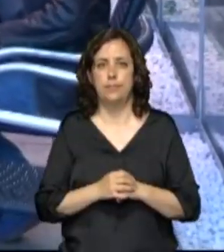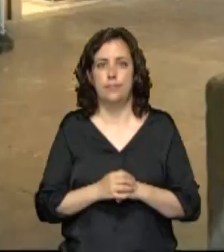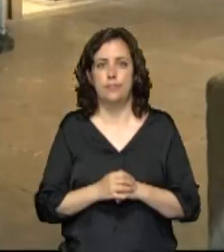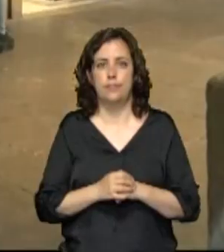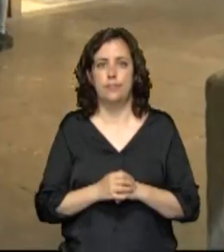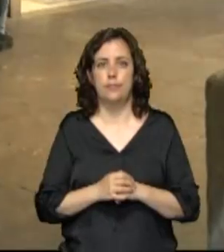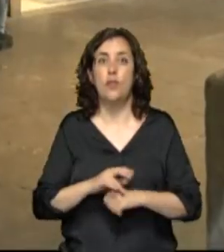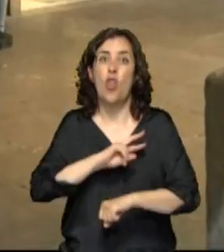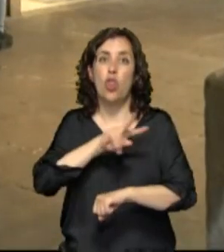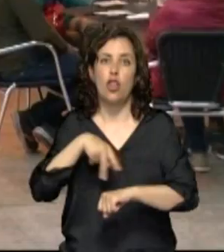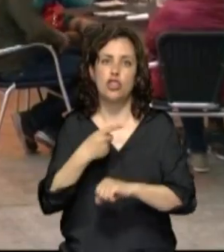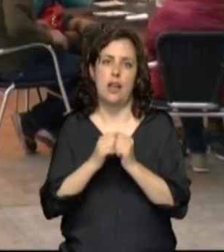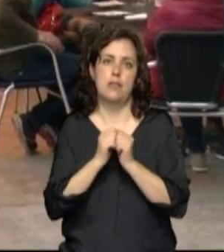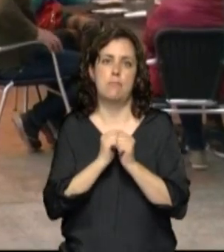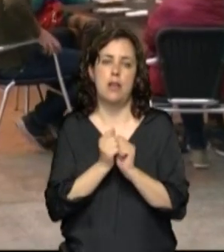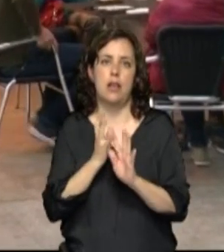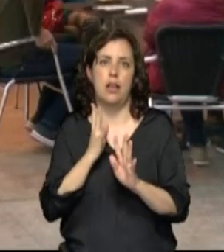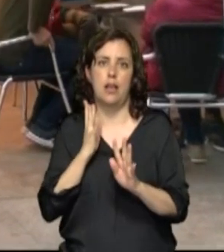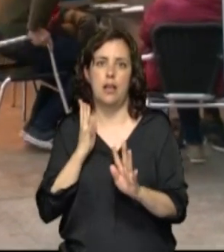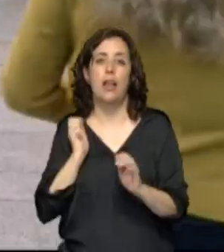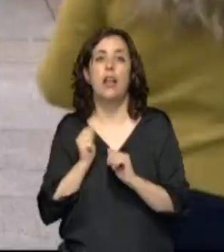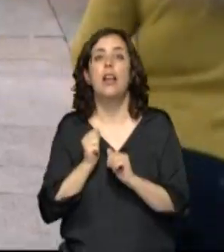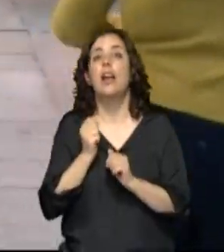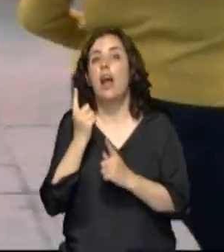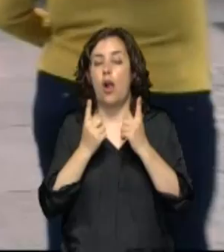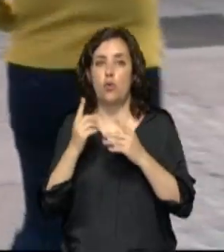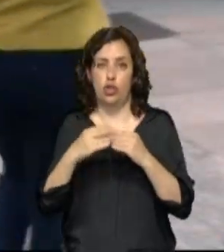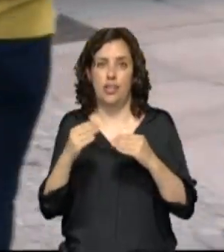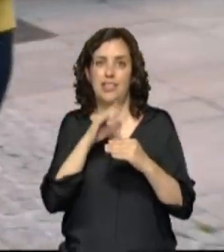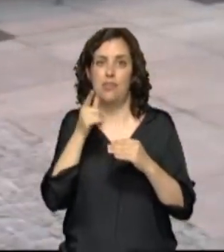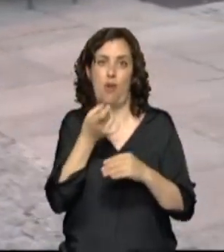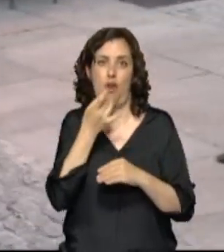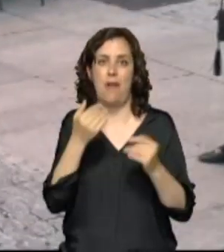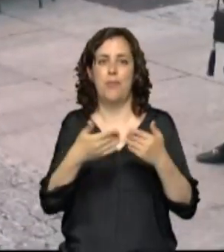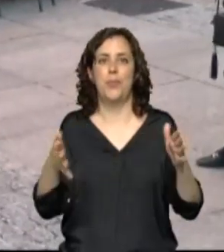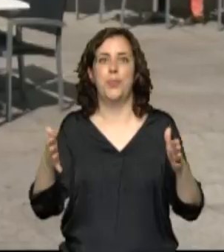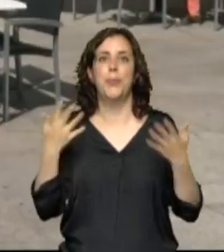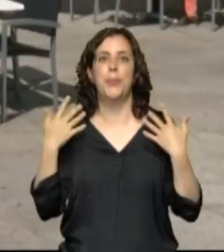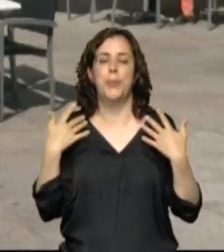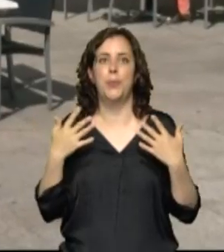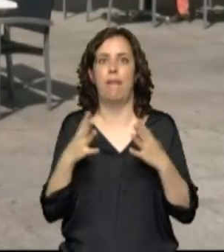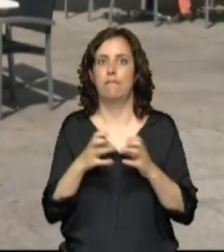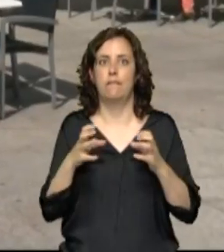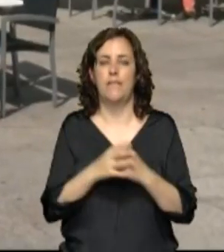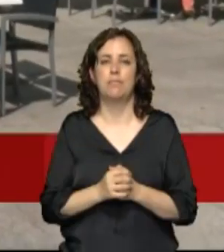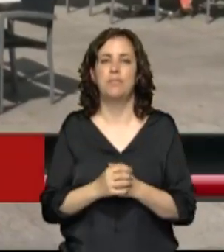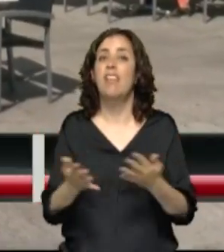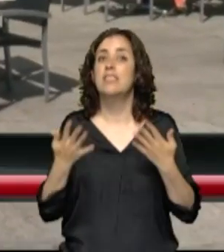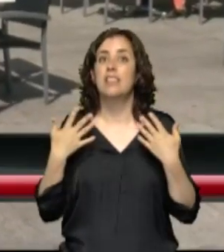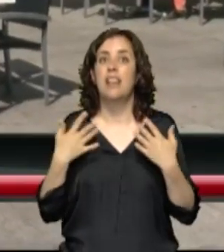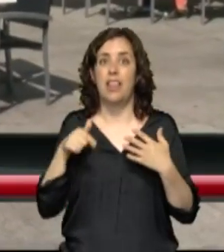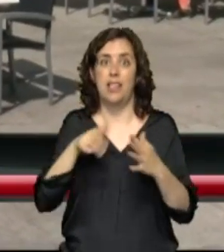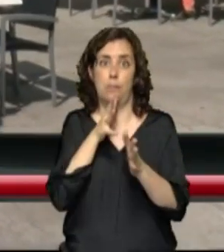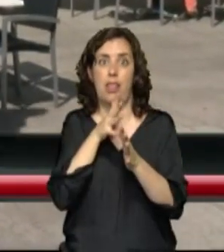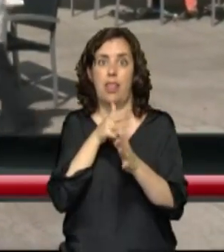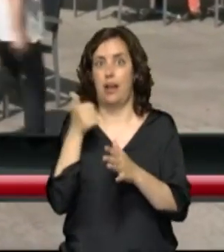Hasta dos horas de espera han llegado a estar los clientes de alguno de estos bares tras la apertura de las preciadas terrazas. Las terrazas, especialmente estas de la Plaza